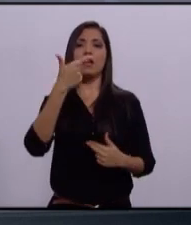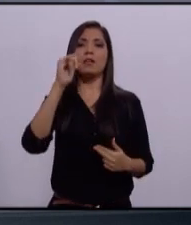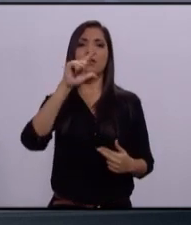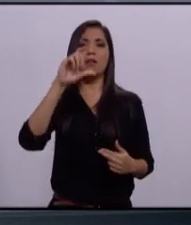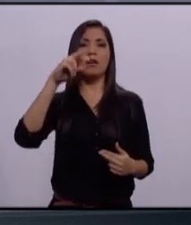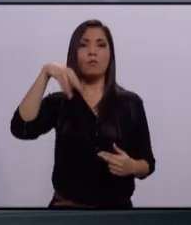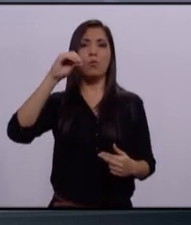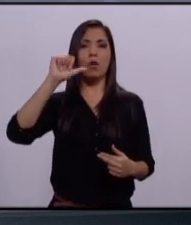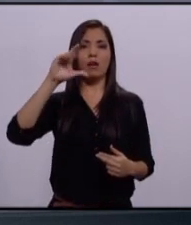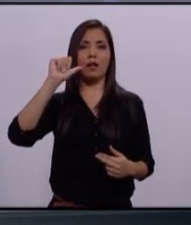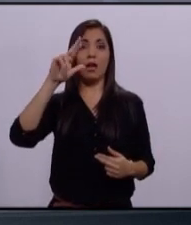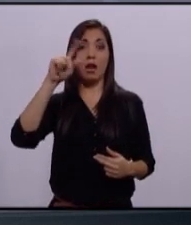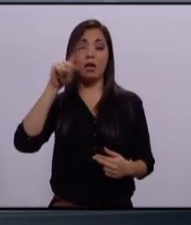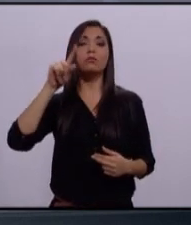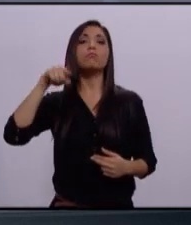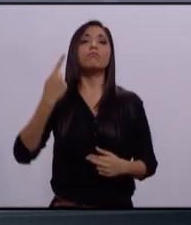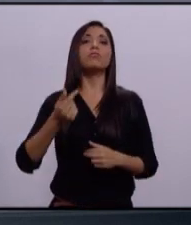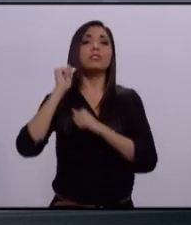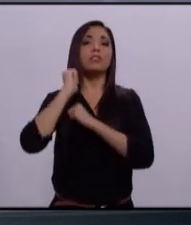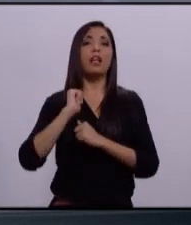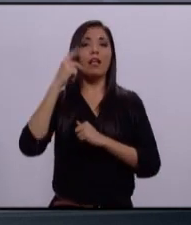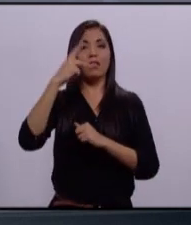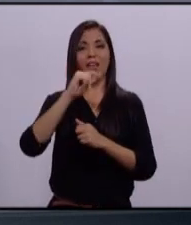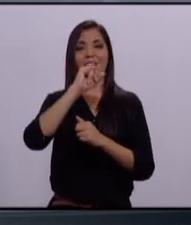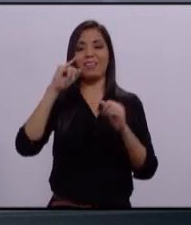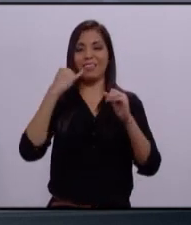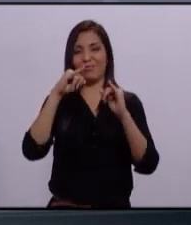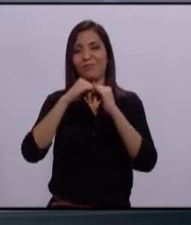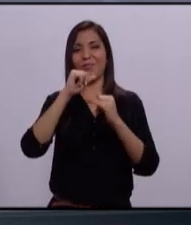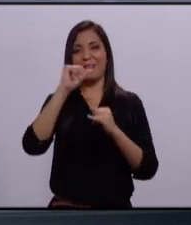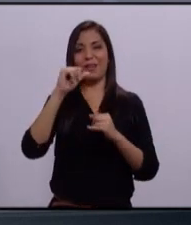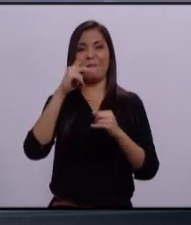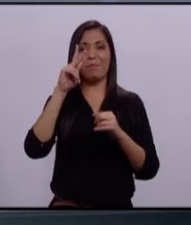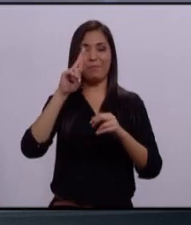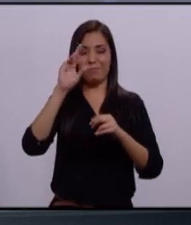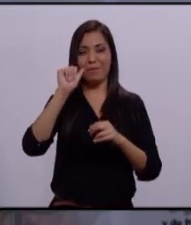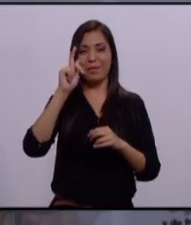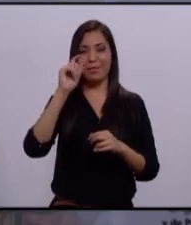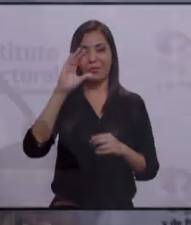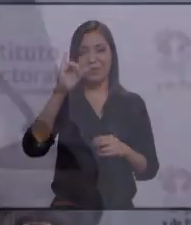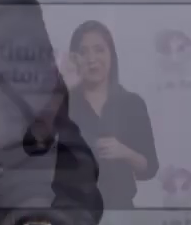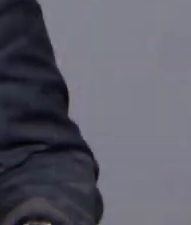consejero presidente del Instituto Electoral y de Participación Ciudadana del Estado de Jalisco.